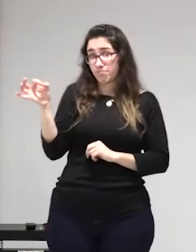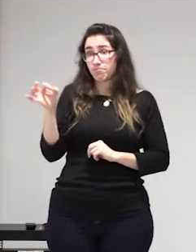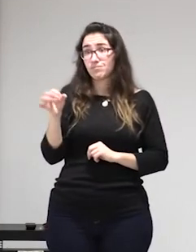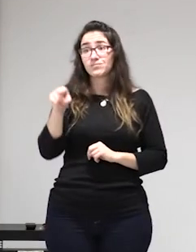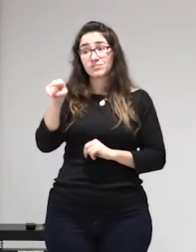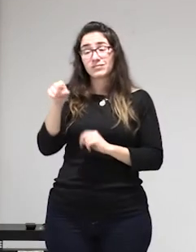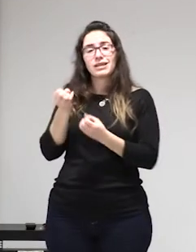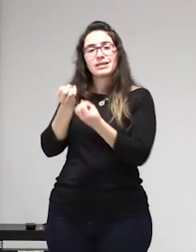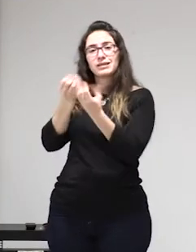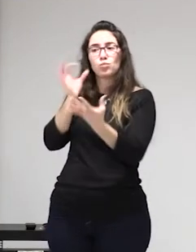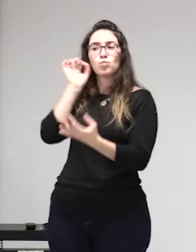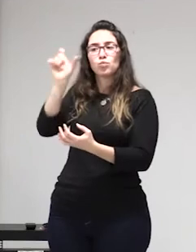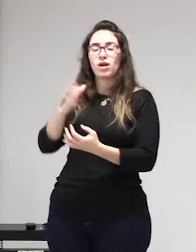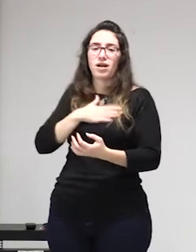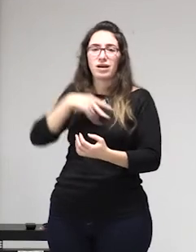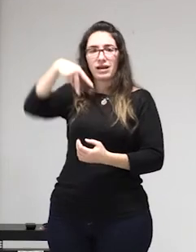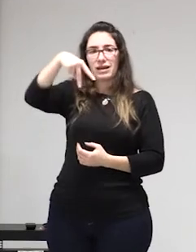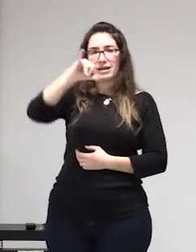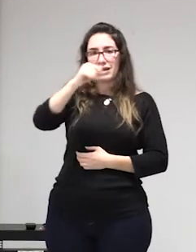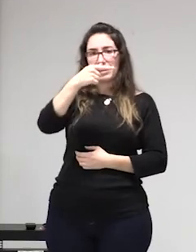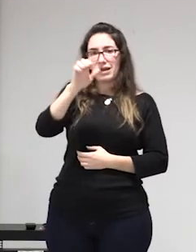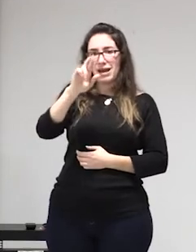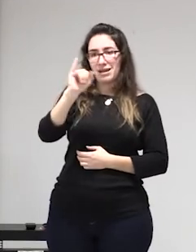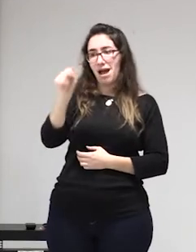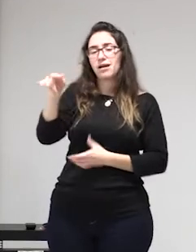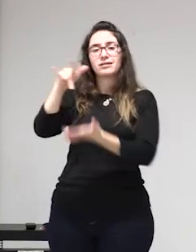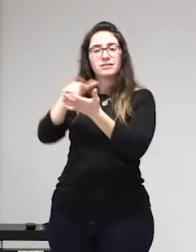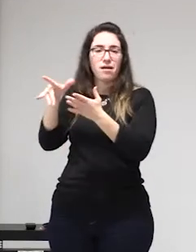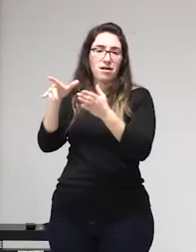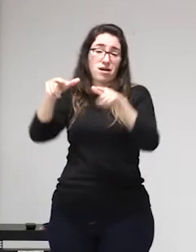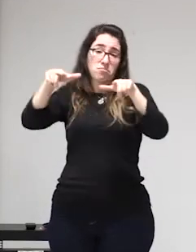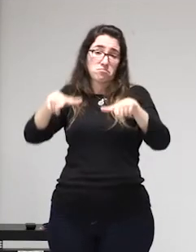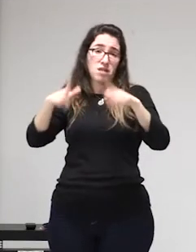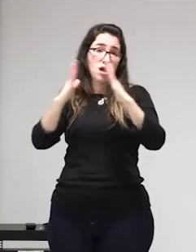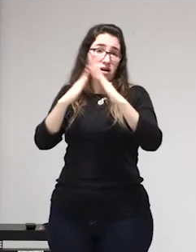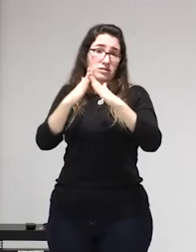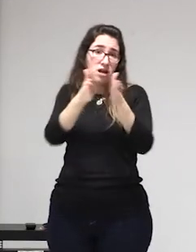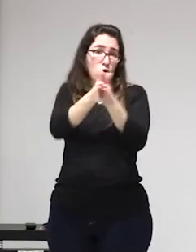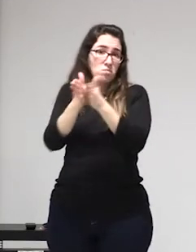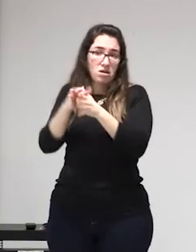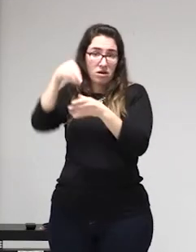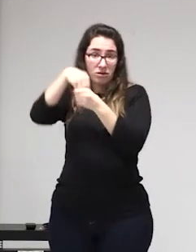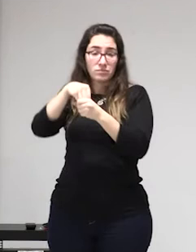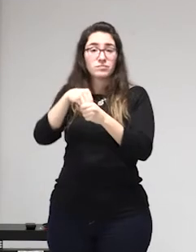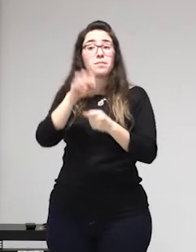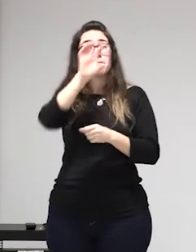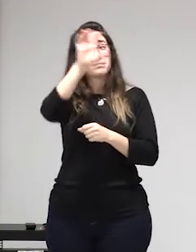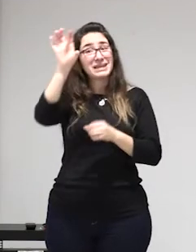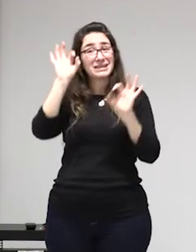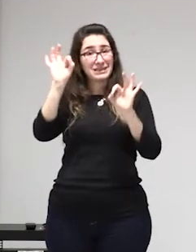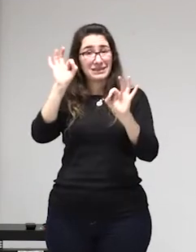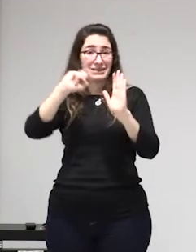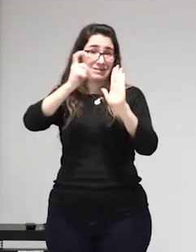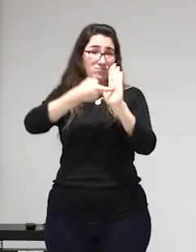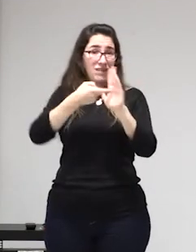con mi equipaje hasta que encontré un lugar donde quedarme esto es un fragmento de la urna mujer